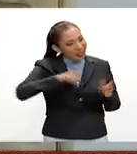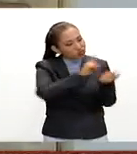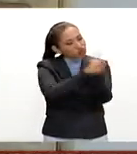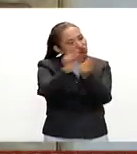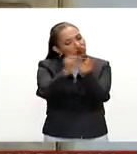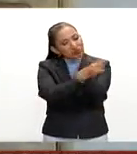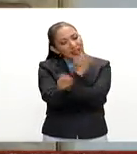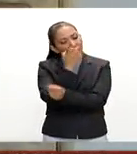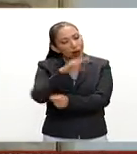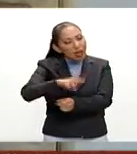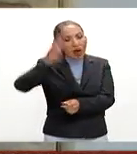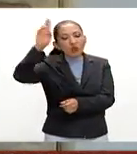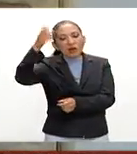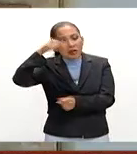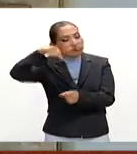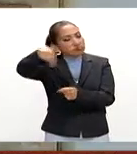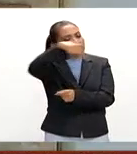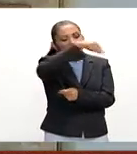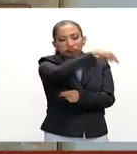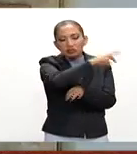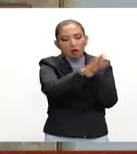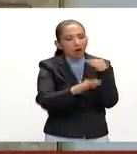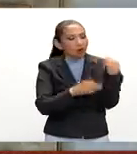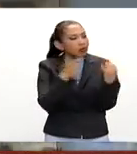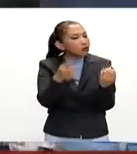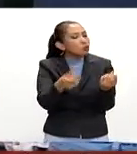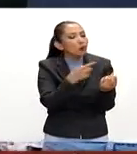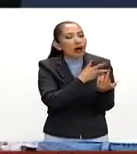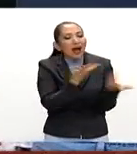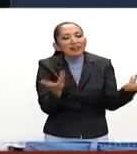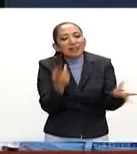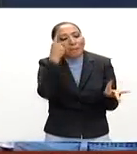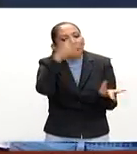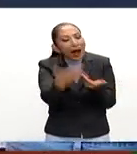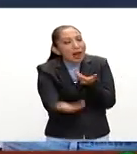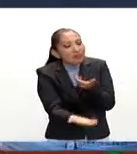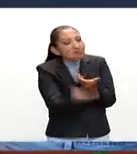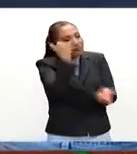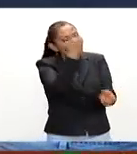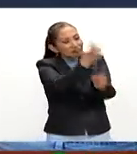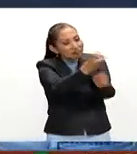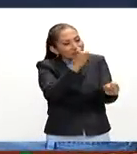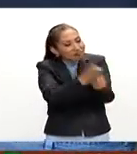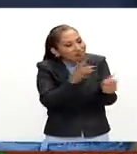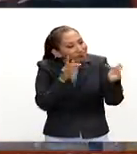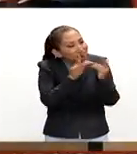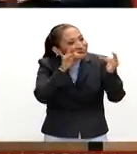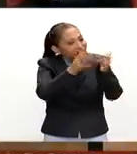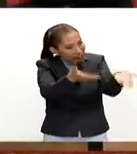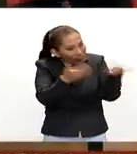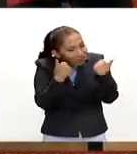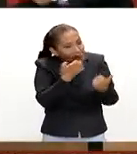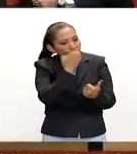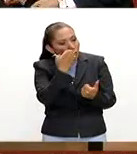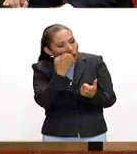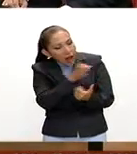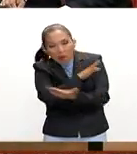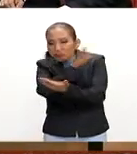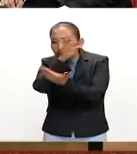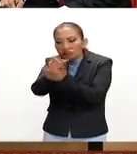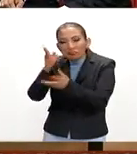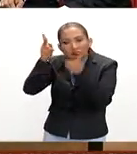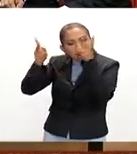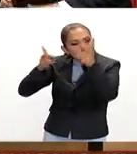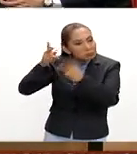con las escuelas universidades en fin centros de estudio cómo hay que hacerle para que se pongan en contacto estas escuelas y ustedes puedan